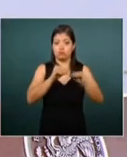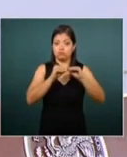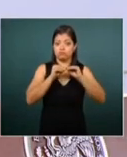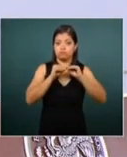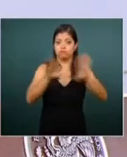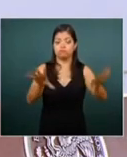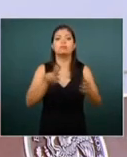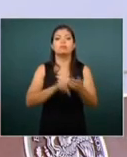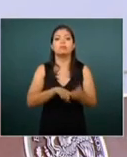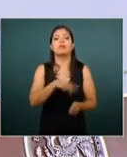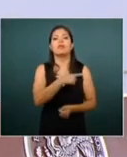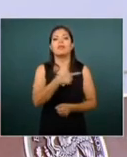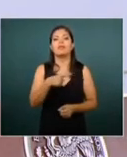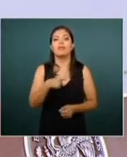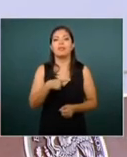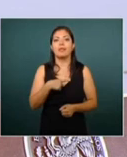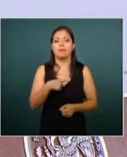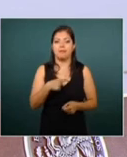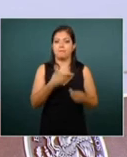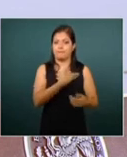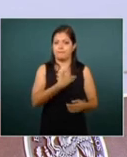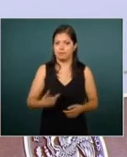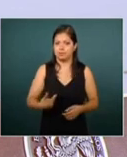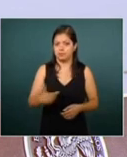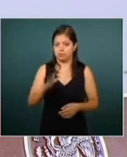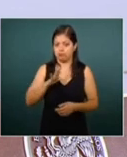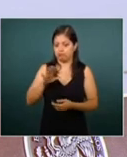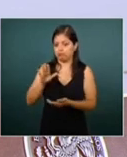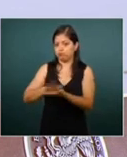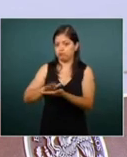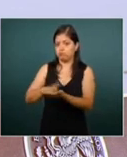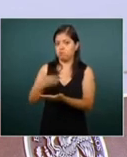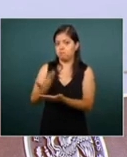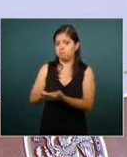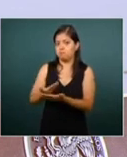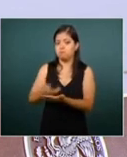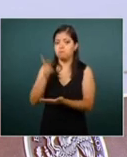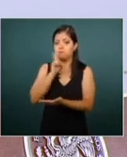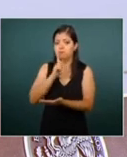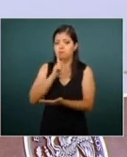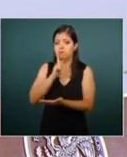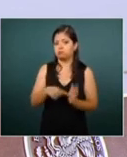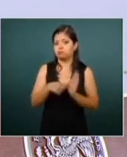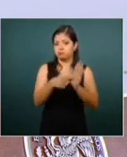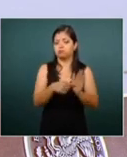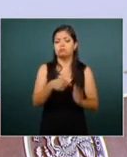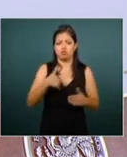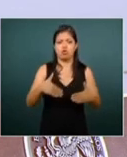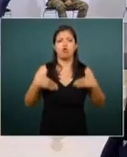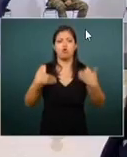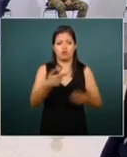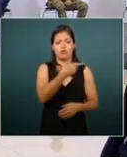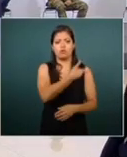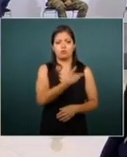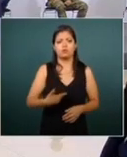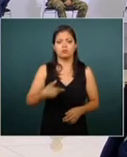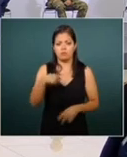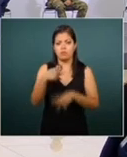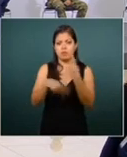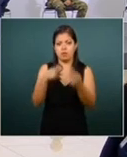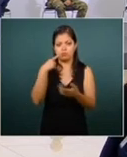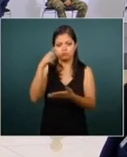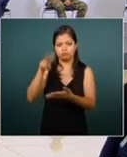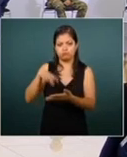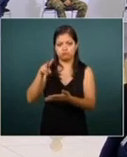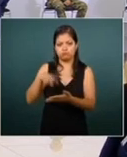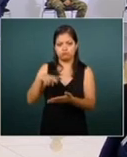entregarle al presidente de manera personal la información que tenemos al respecto y confío en que él la va a revisar y tomar